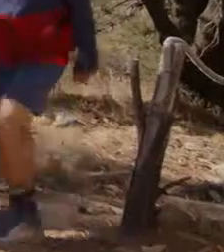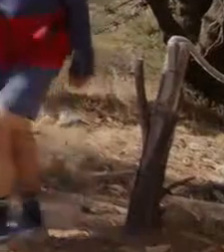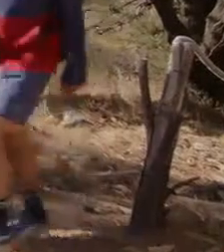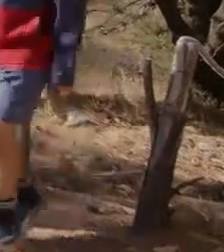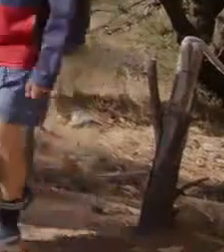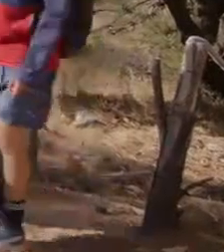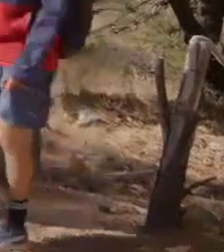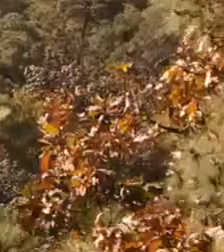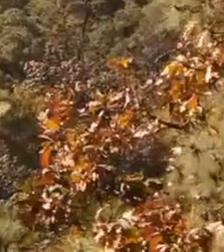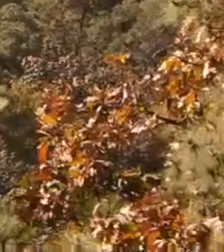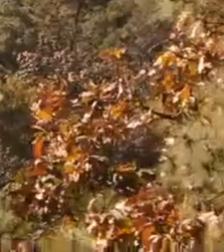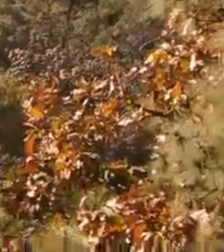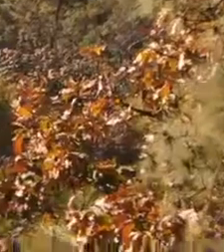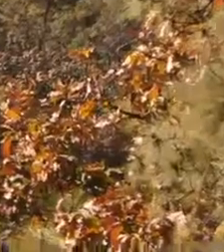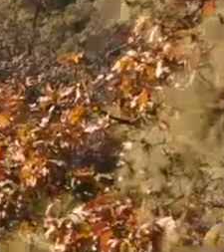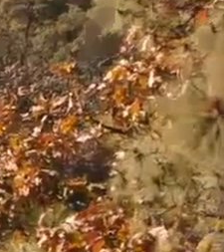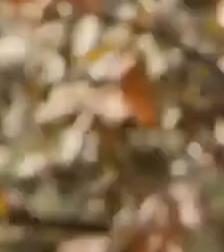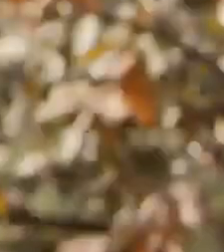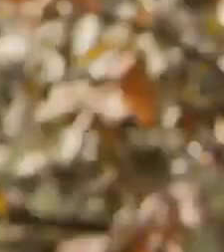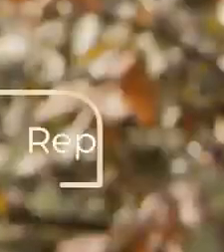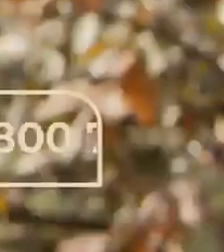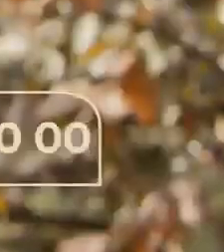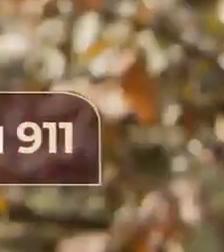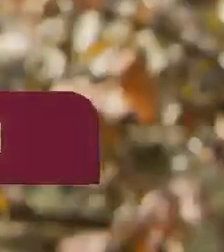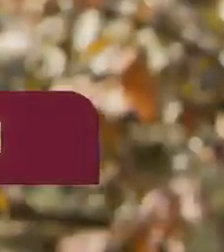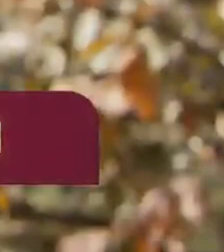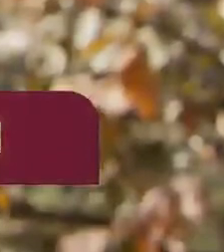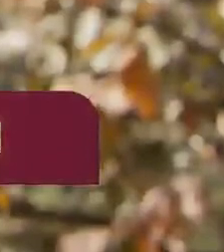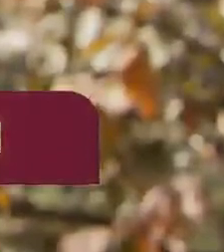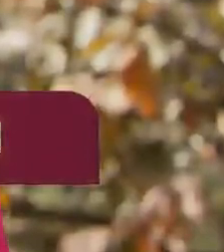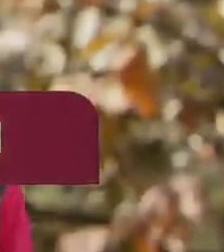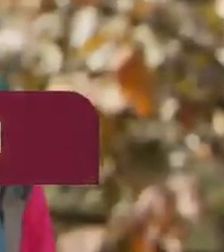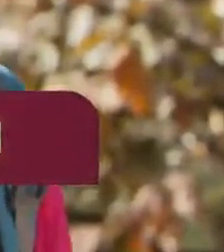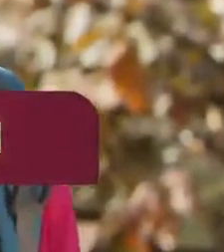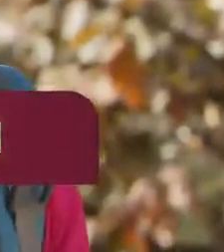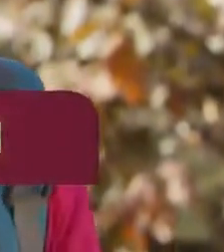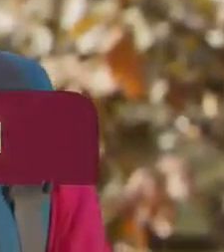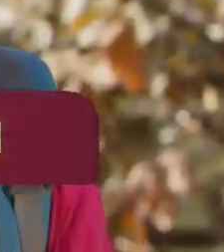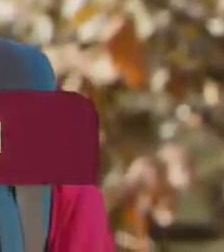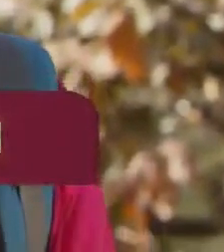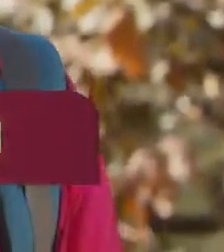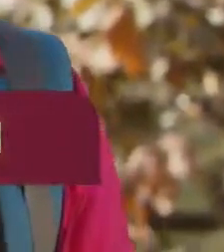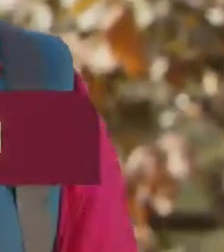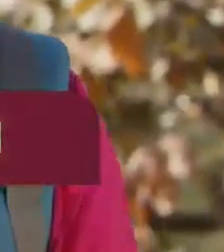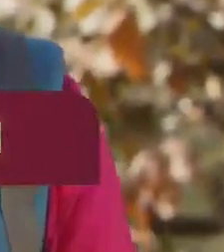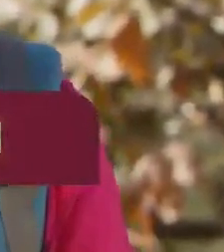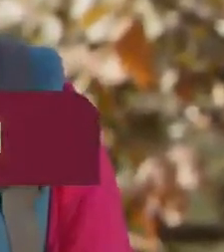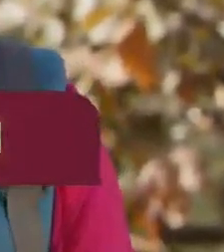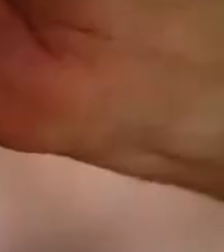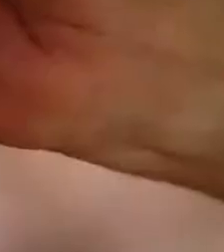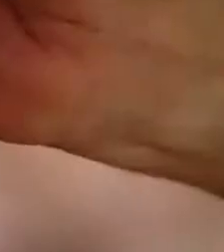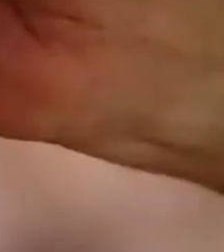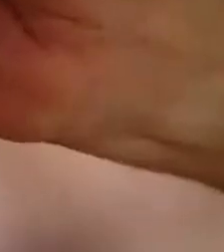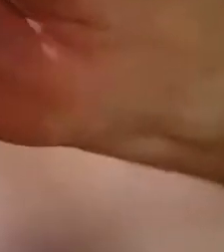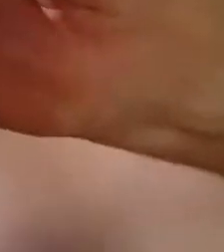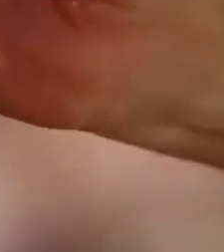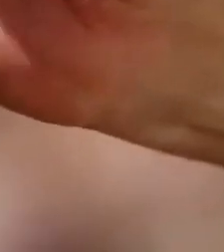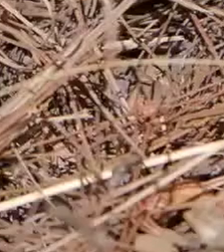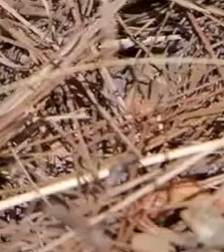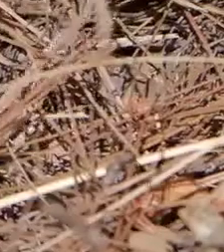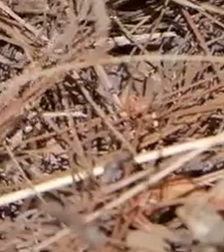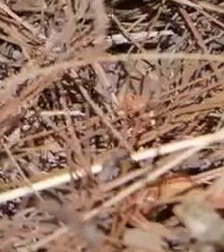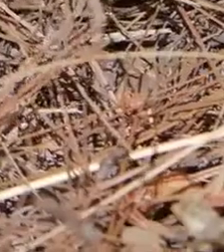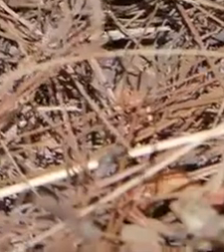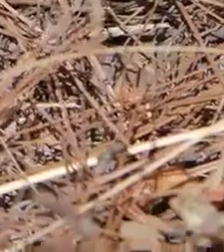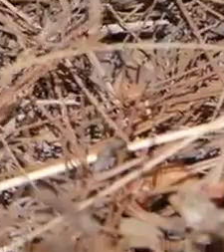si ves un incendio forestal repórtalo al ochocientos siete treinta y siete cero cero cero cero o al novecientos once ya sea en el campo